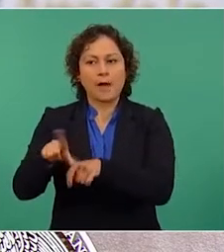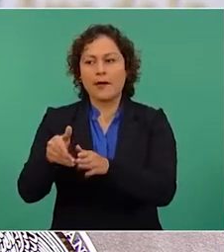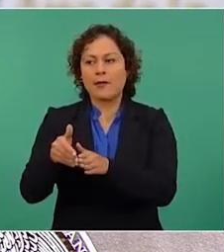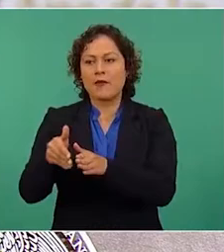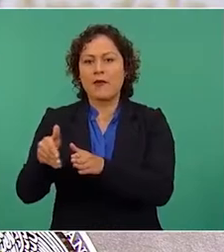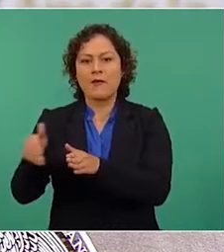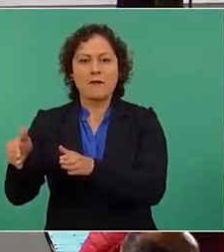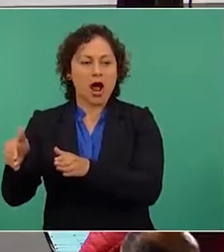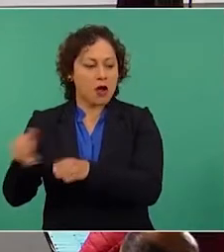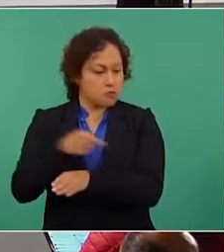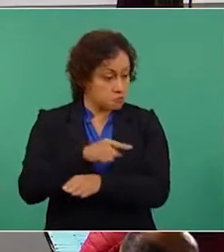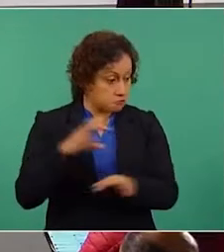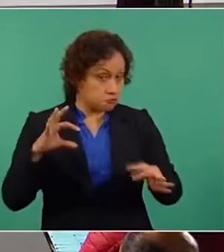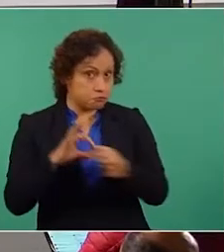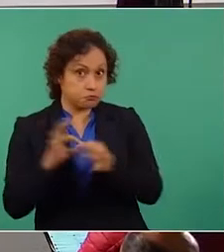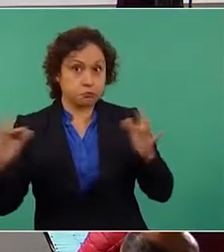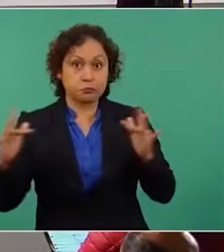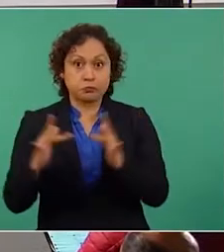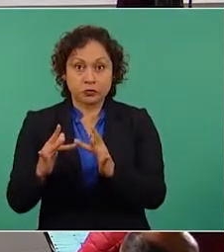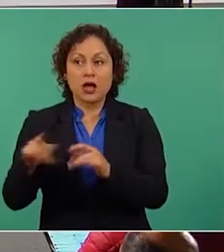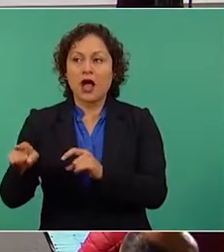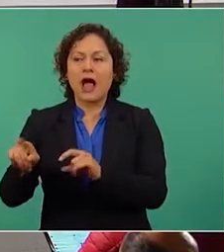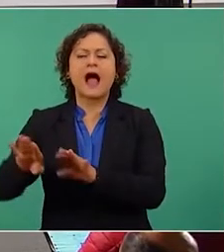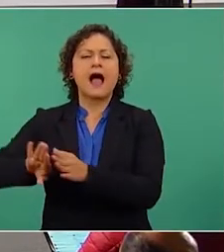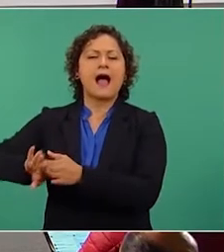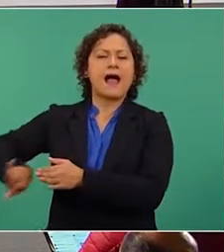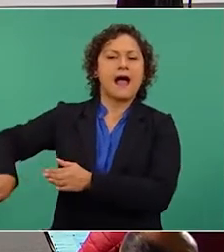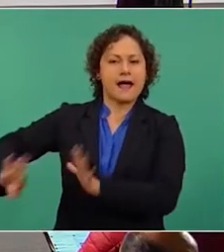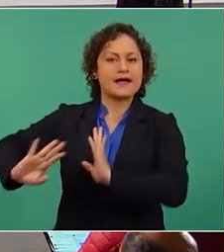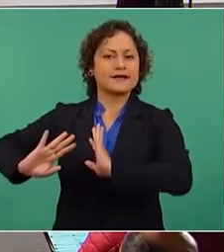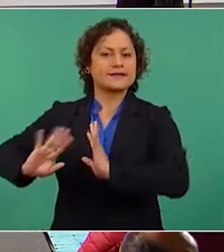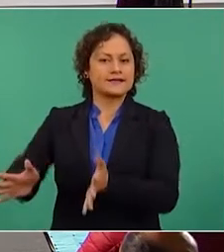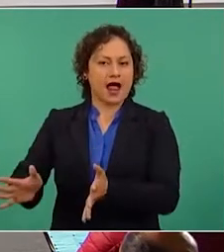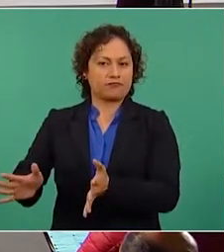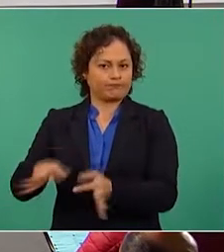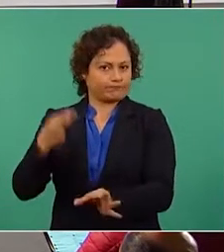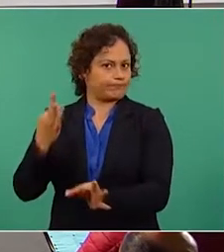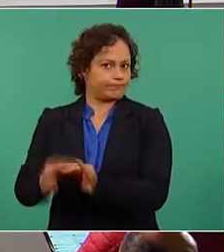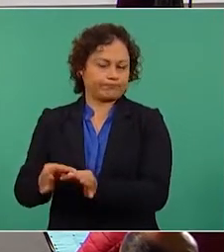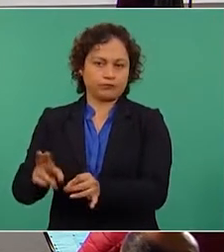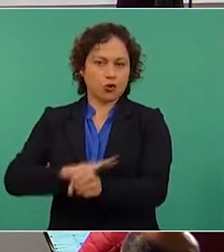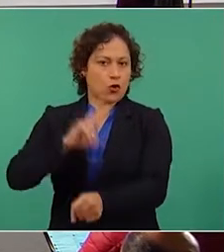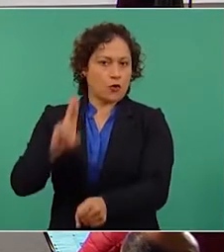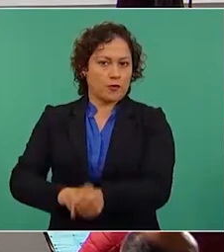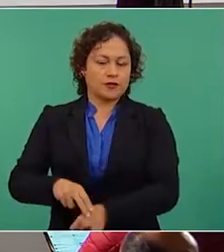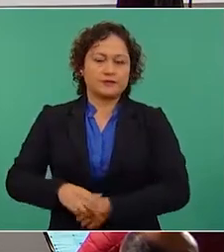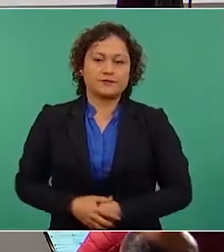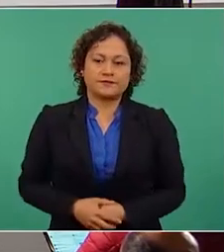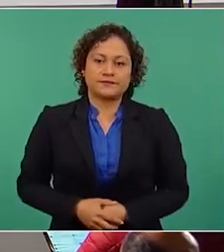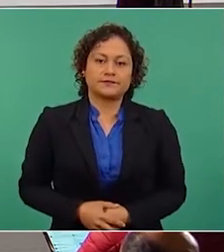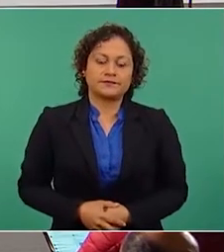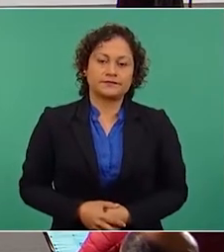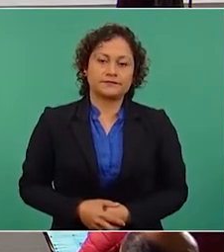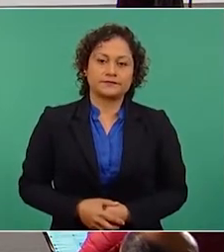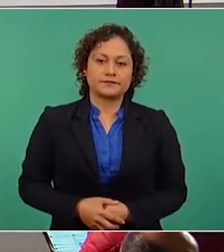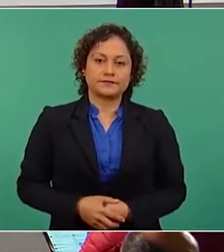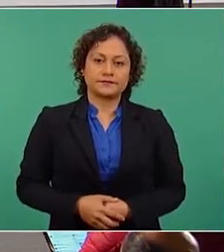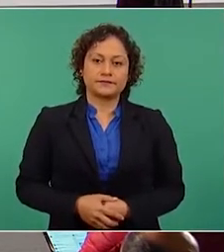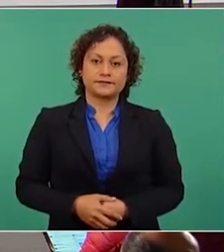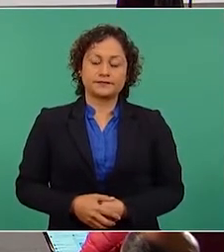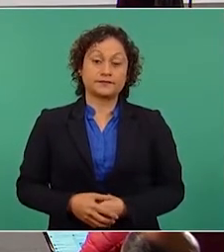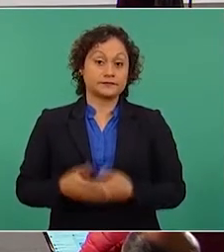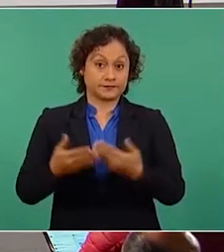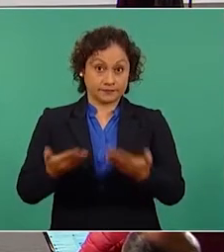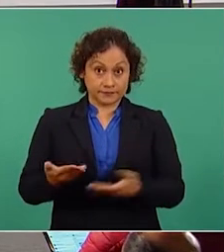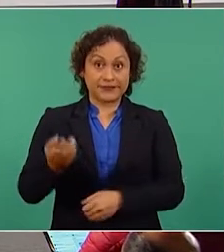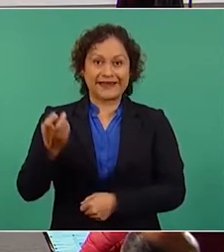puestos de nuevo en reserva porque se restableció la electricidad con normalidad. De manera independiente de ese